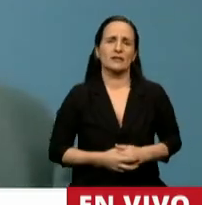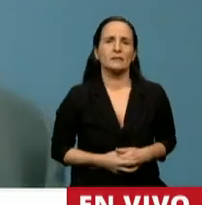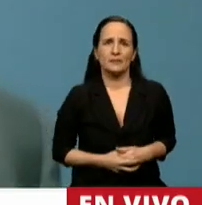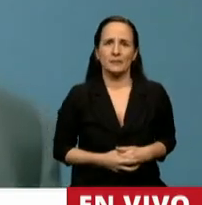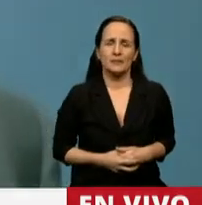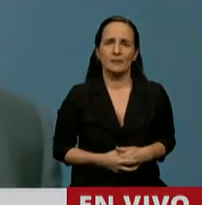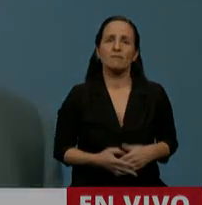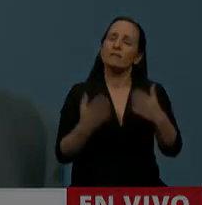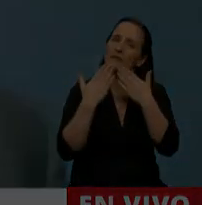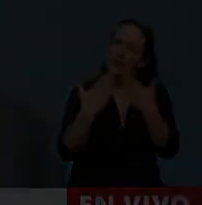gracias diputado gracias